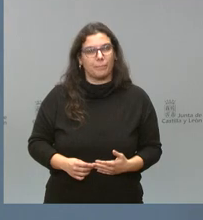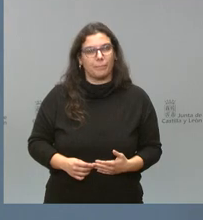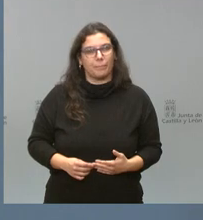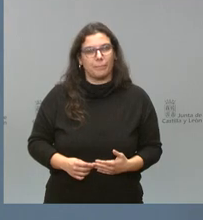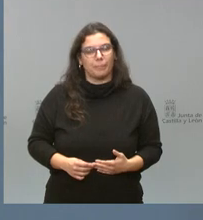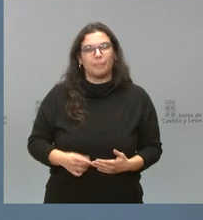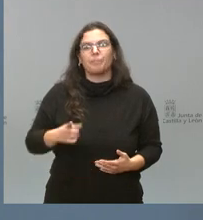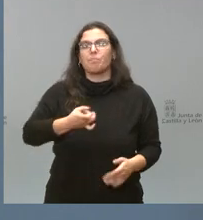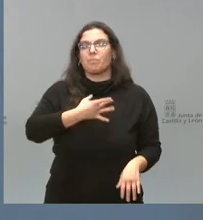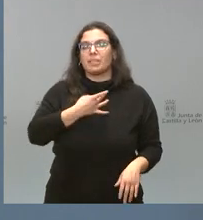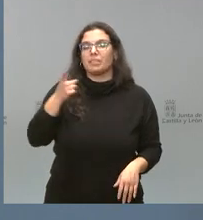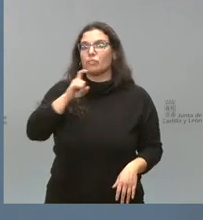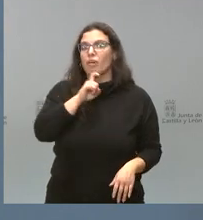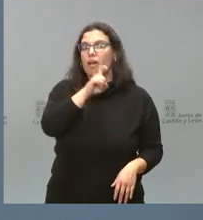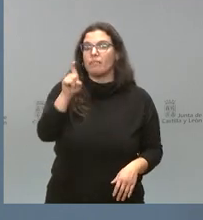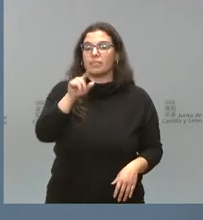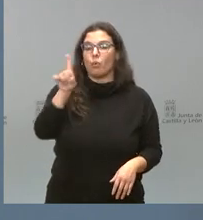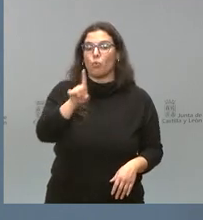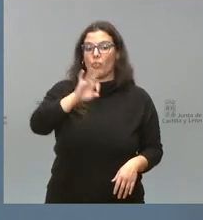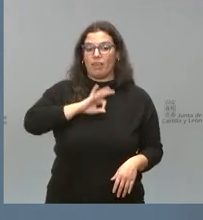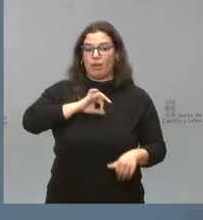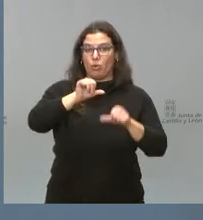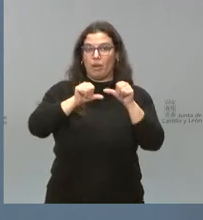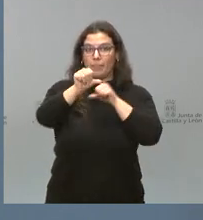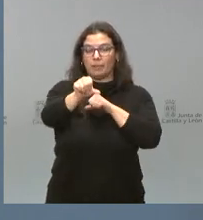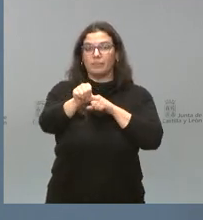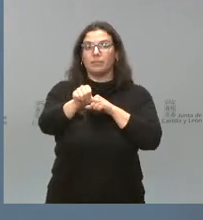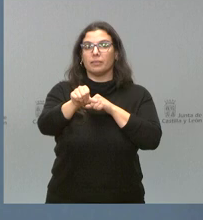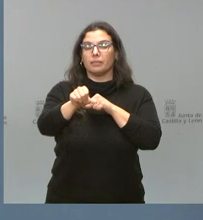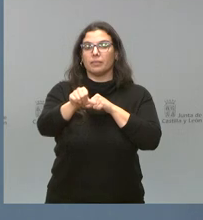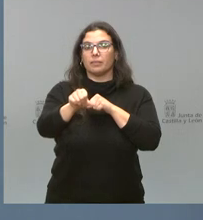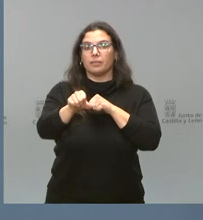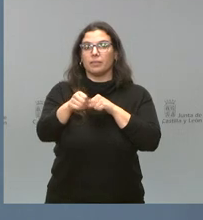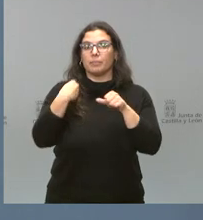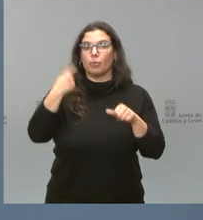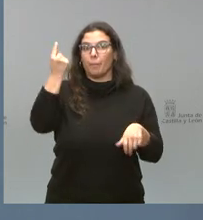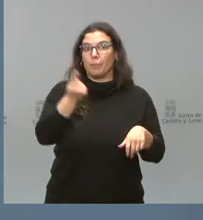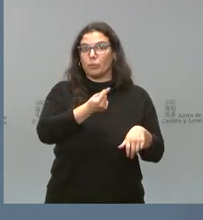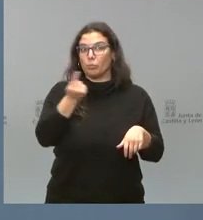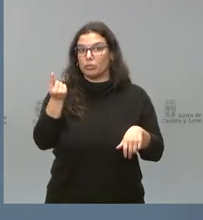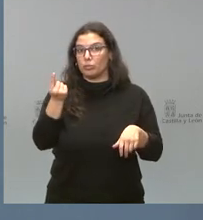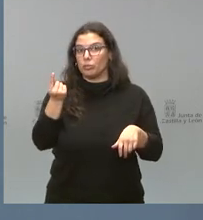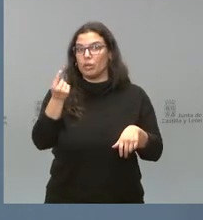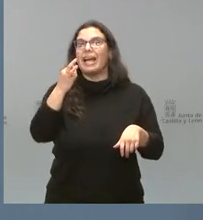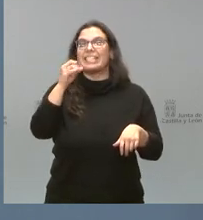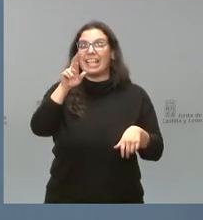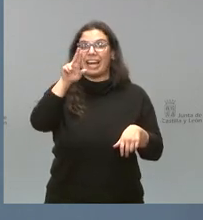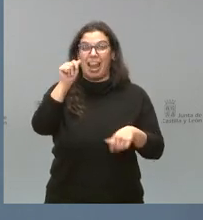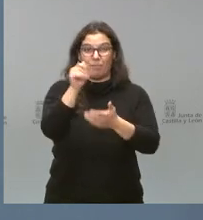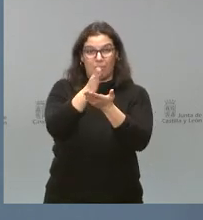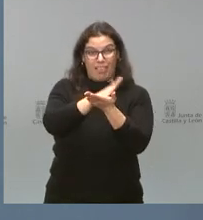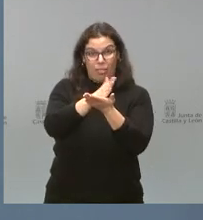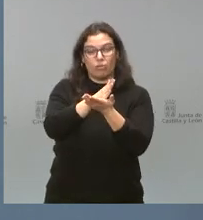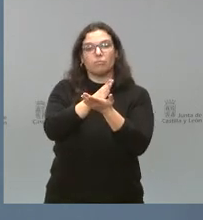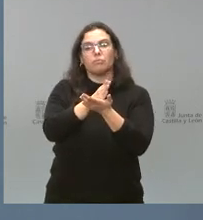Los sindicatos advierten de que a partir del 1 de enero el SERLA se queda sin presupuesto. Me gustaría saber si va a seguir funcionando y en qué